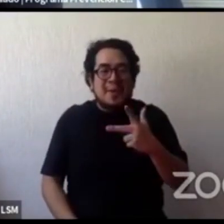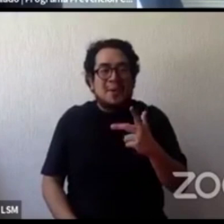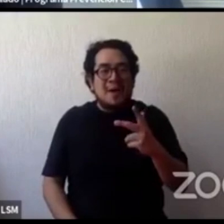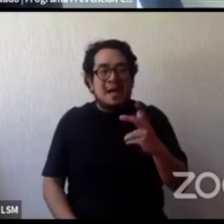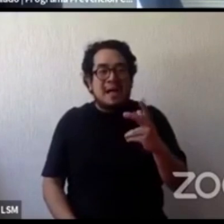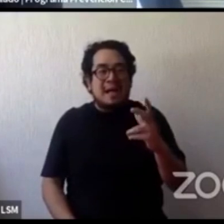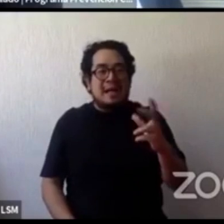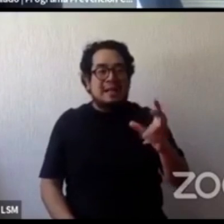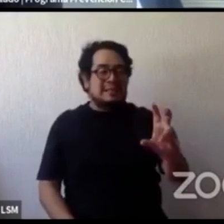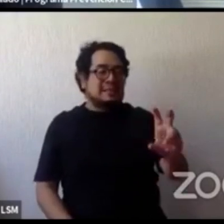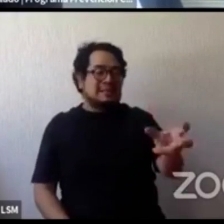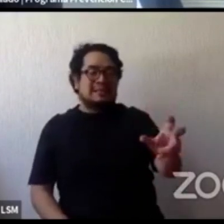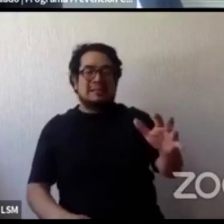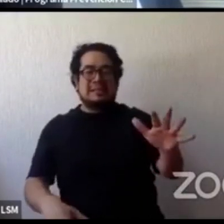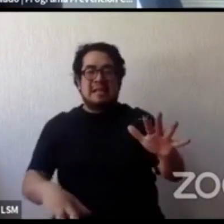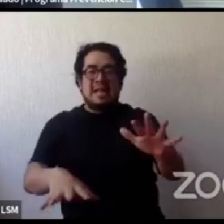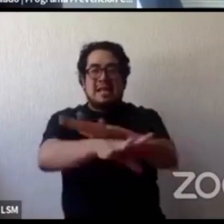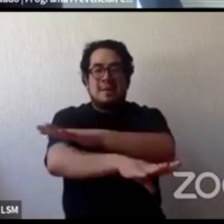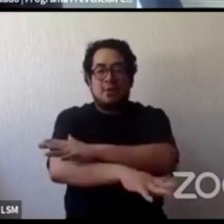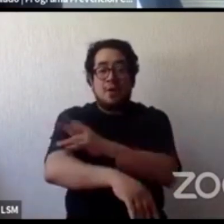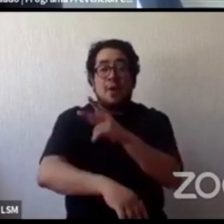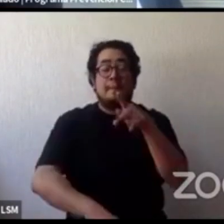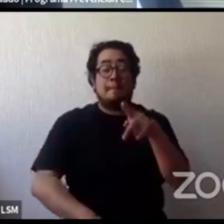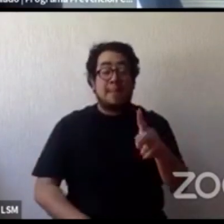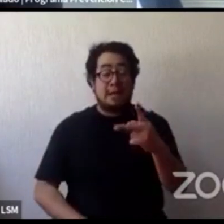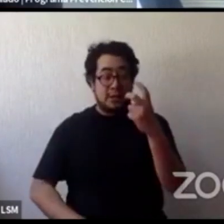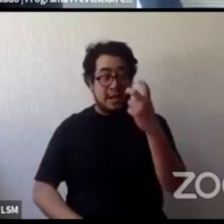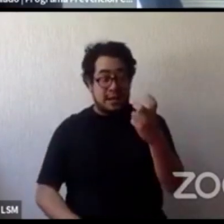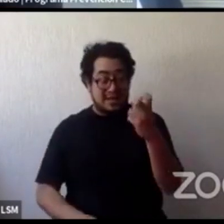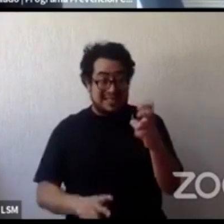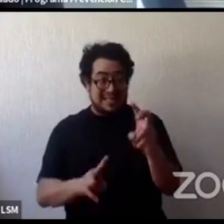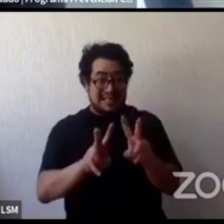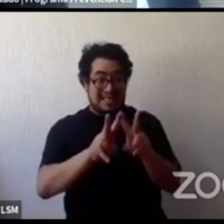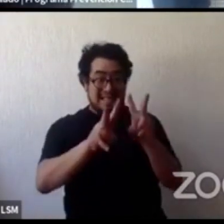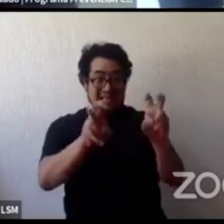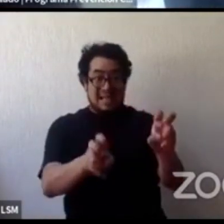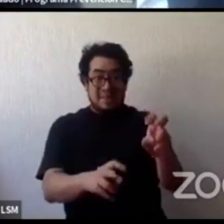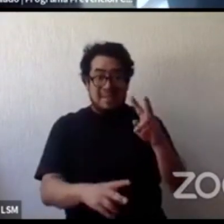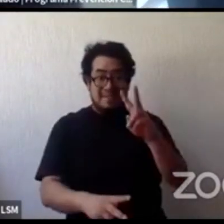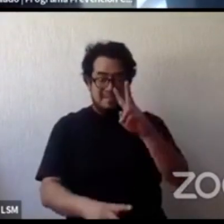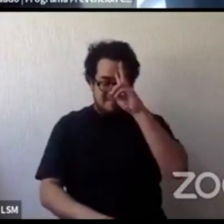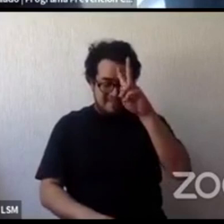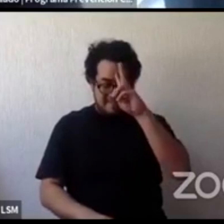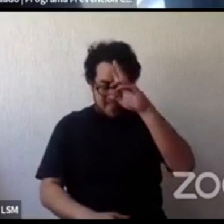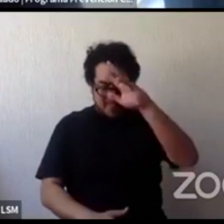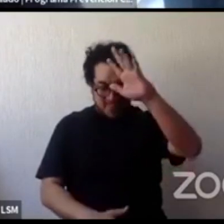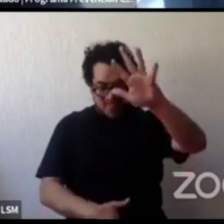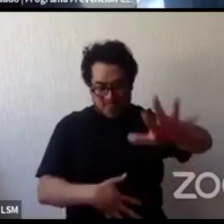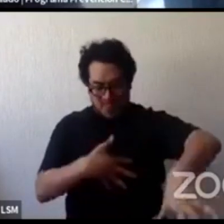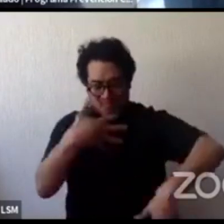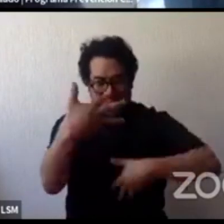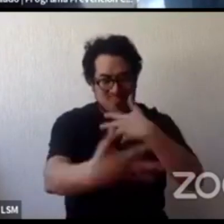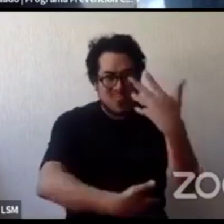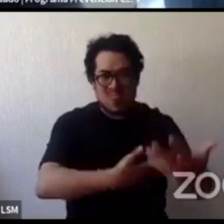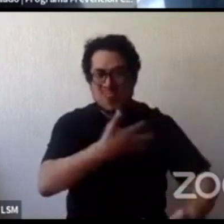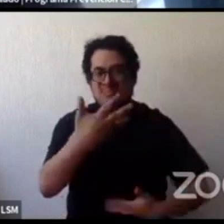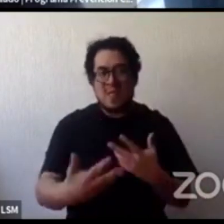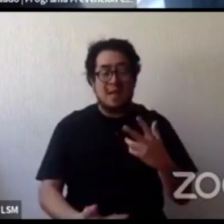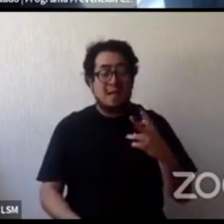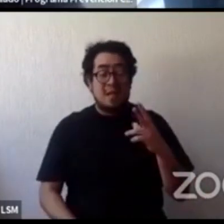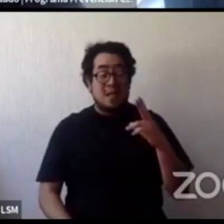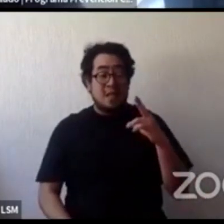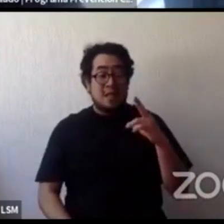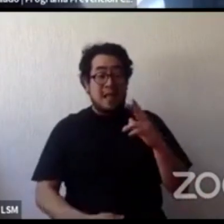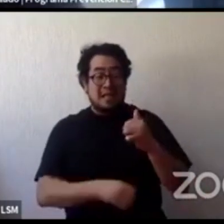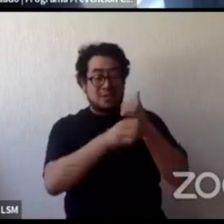pero si de este tema de este tema de la violencia que las niñas y los niños sufren no se habla no lo vamos a